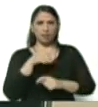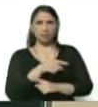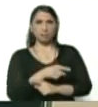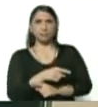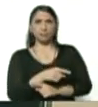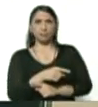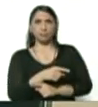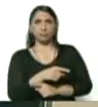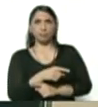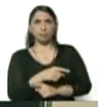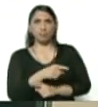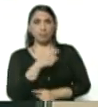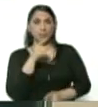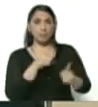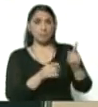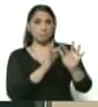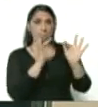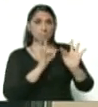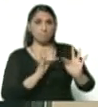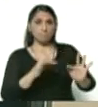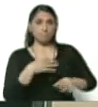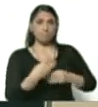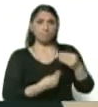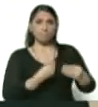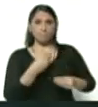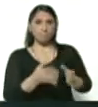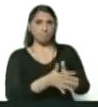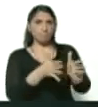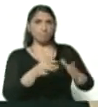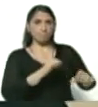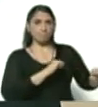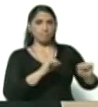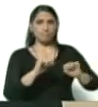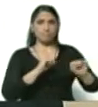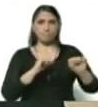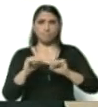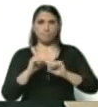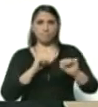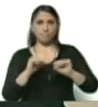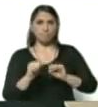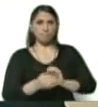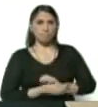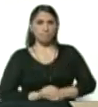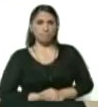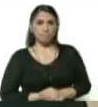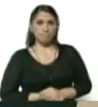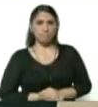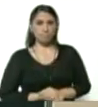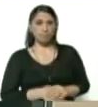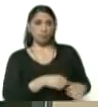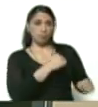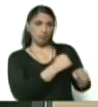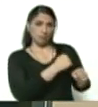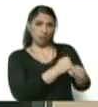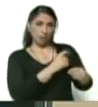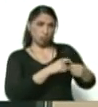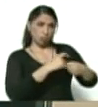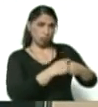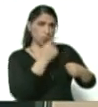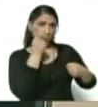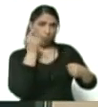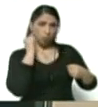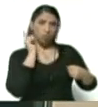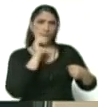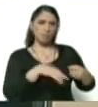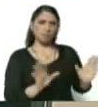de alguna manera generan gran movilización tanto de la masa laboral como de